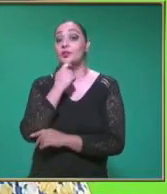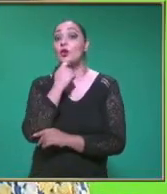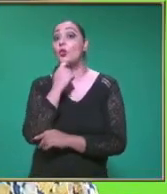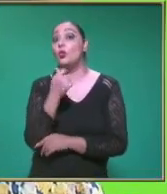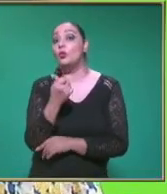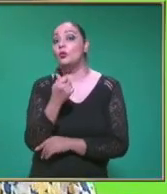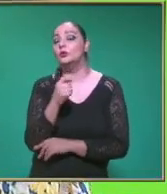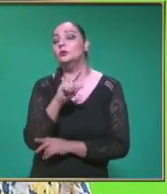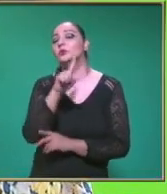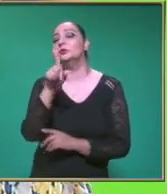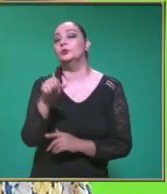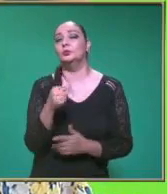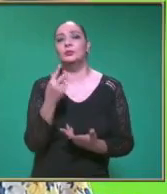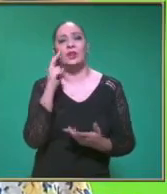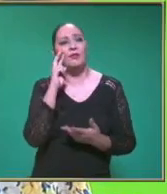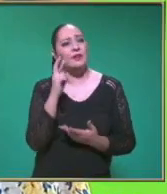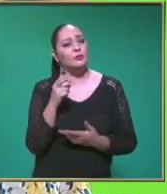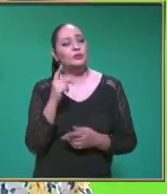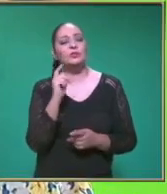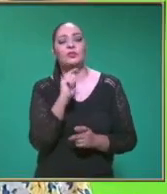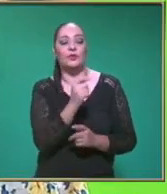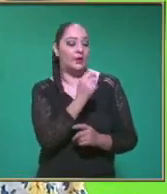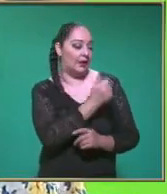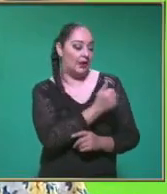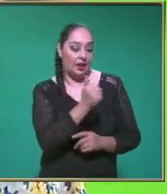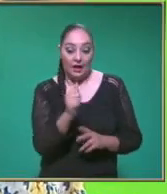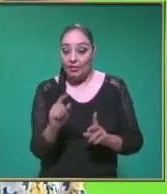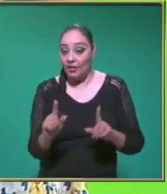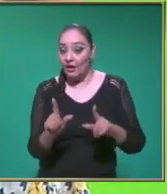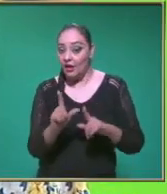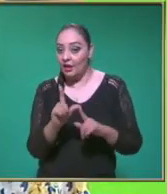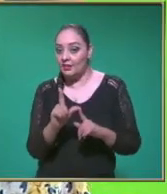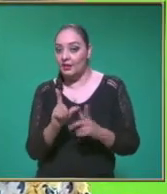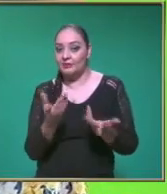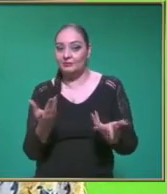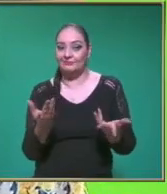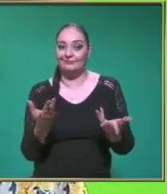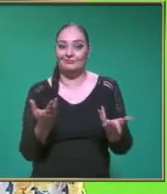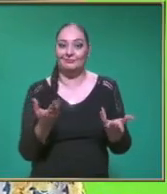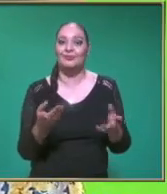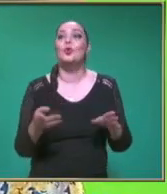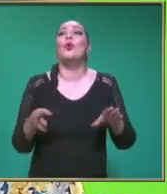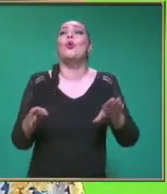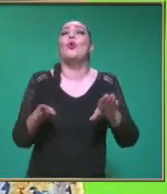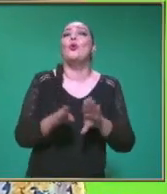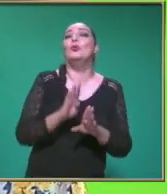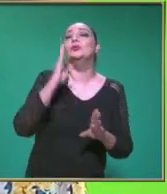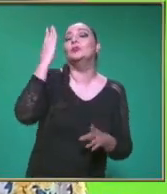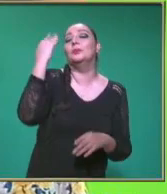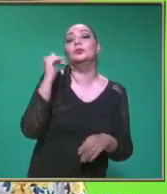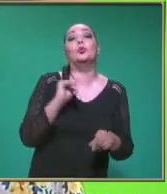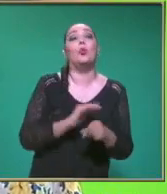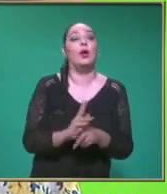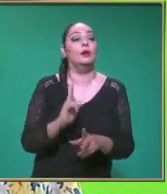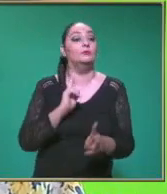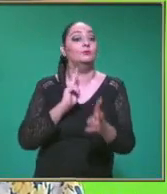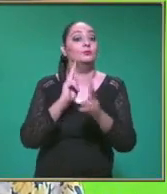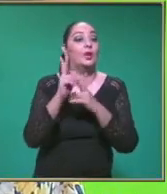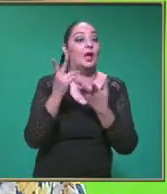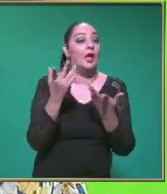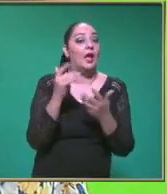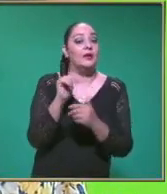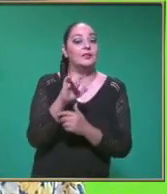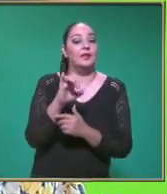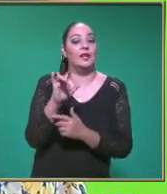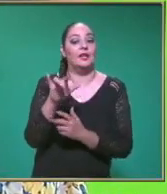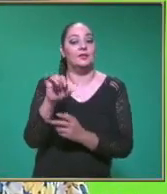Después de este análisis De variables ¿De dónde vienen Las unidades De medida De la aceleración? Porque ahorita Si observamos